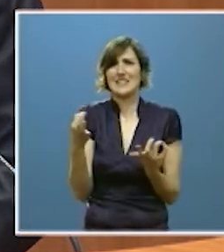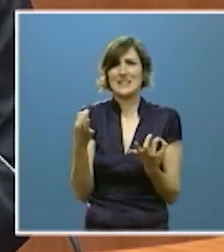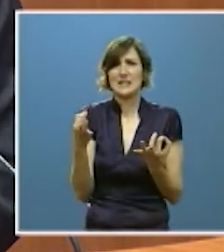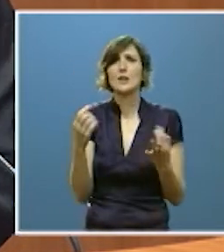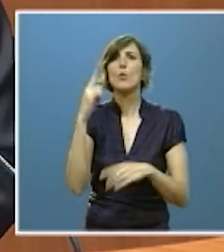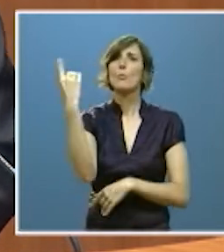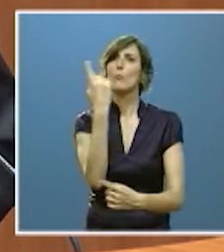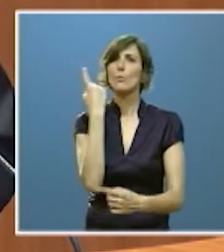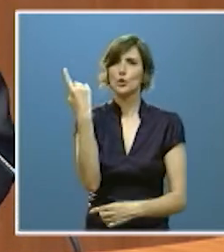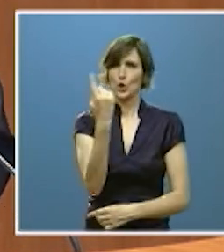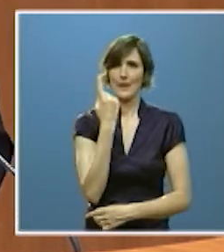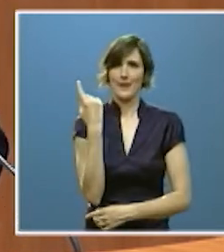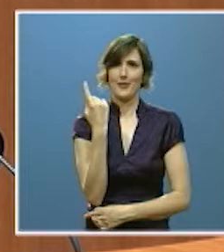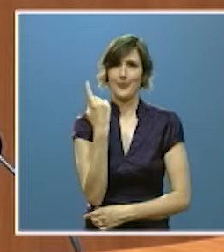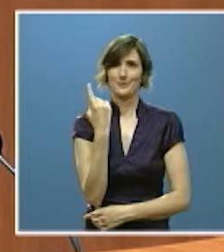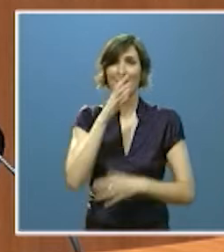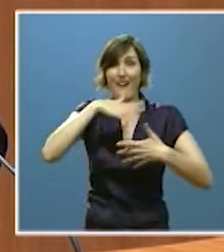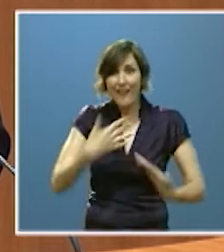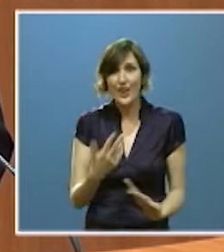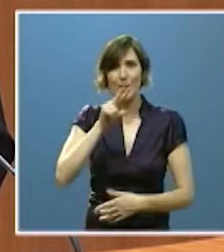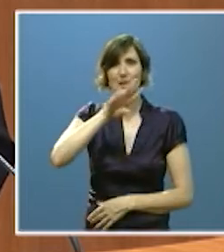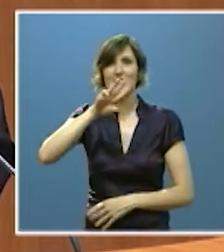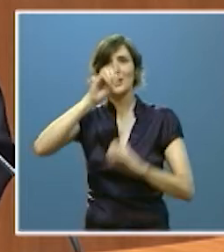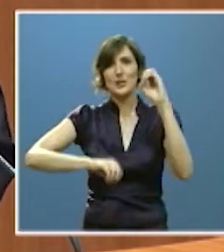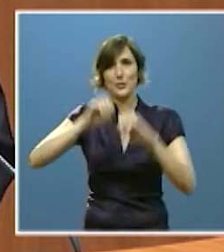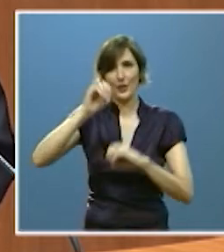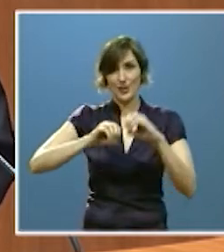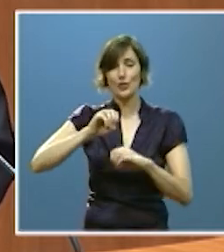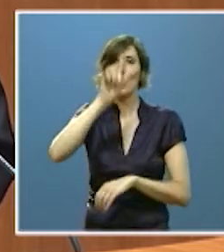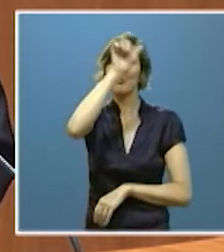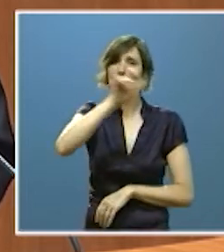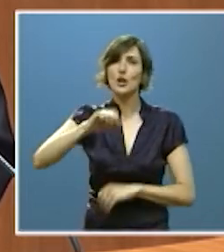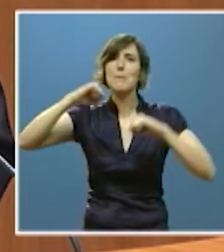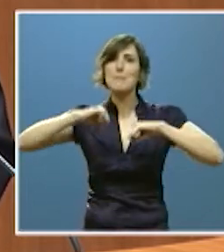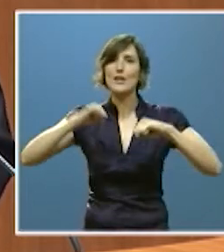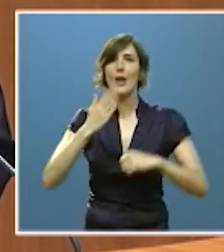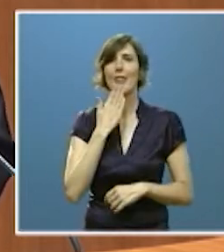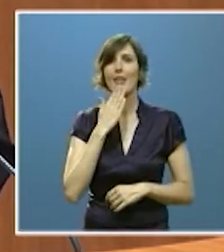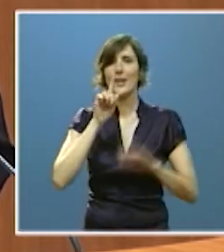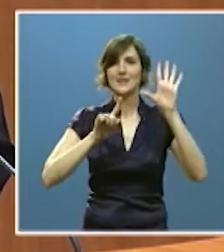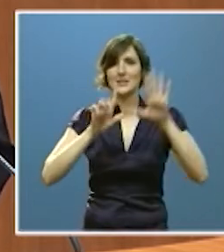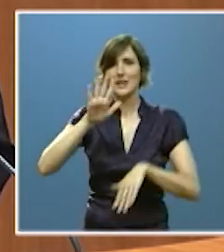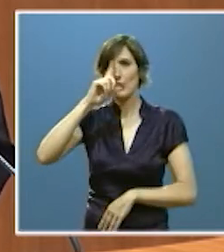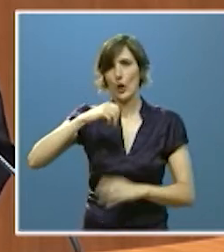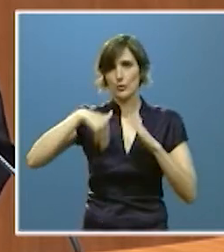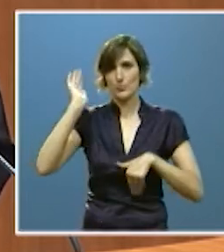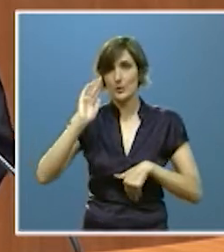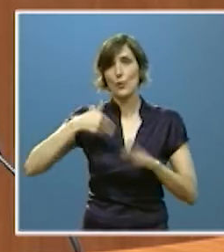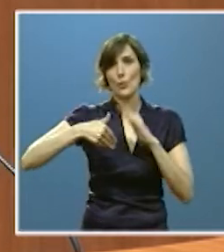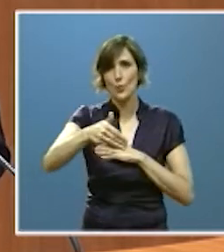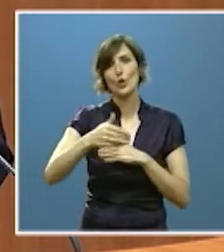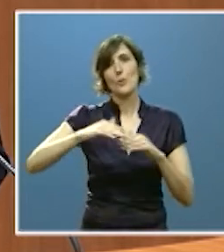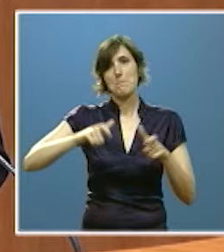su soledad que afecta hoy al 23% de los mayores de 65 años y que aumentará en años próximos